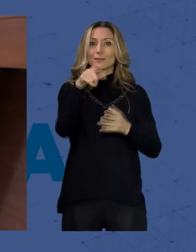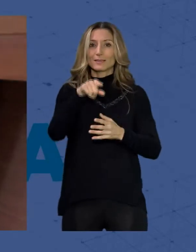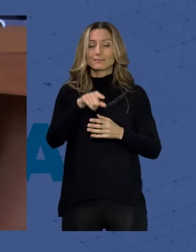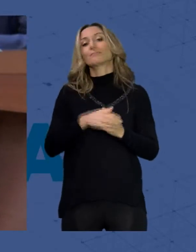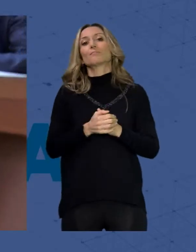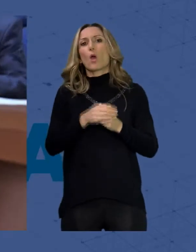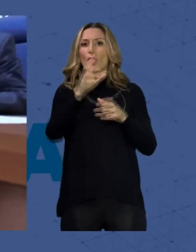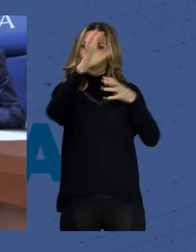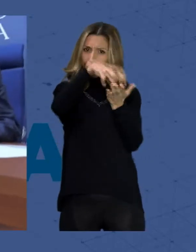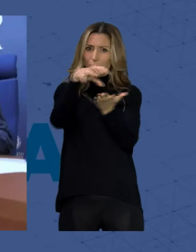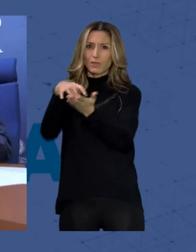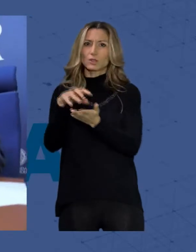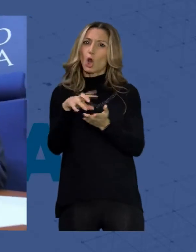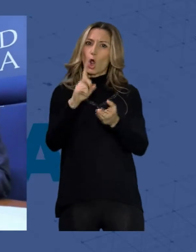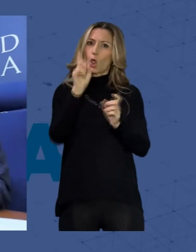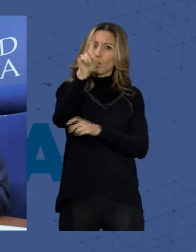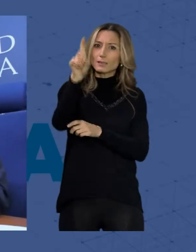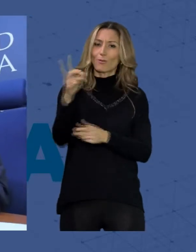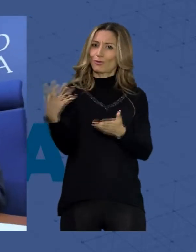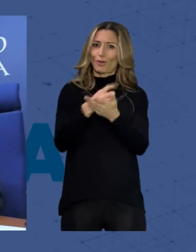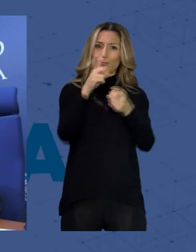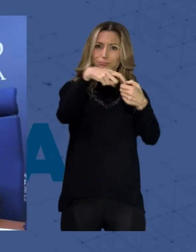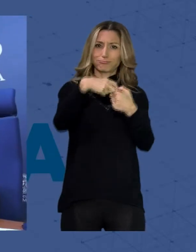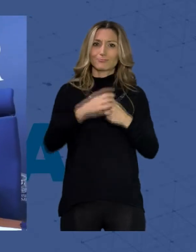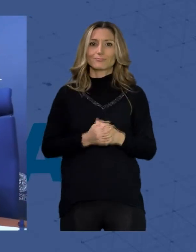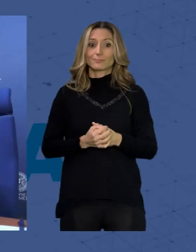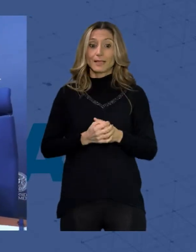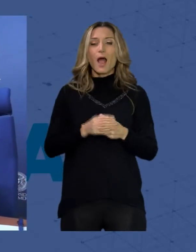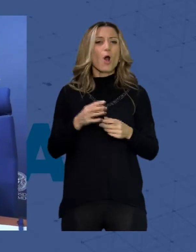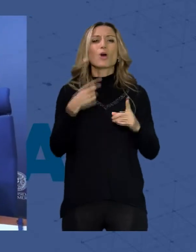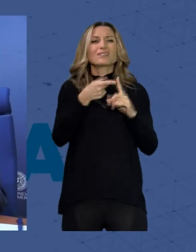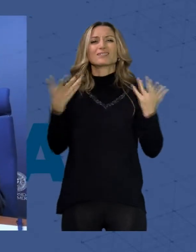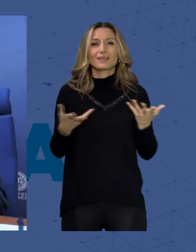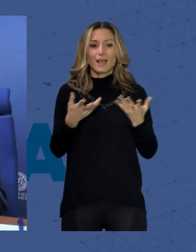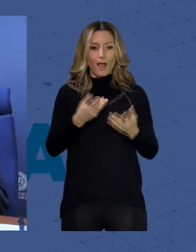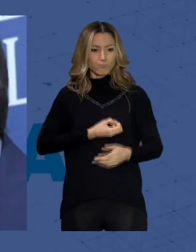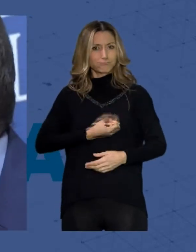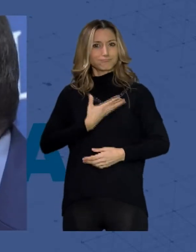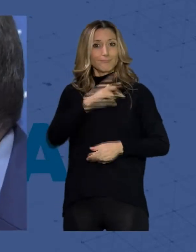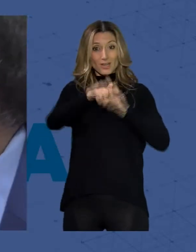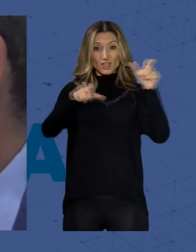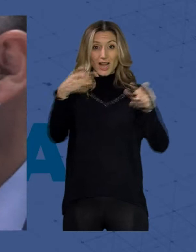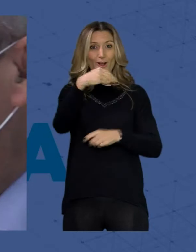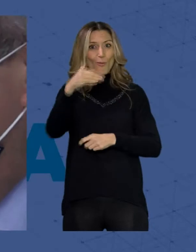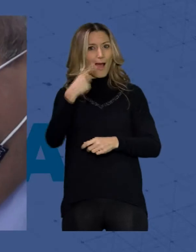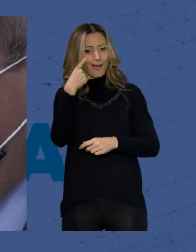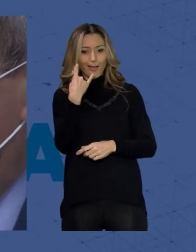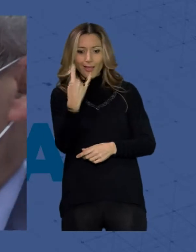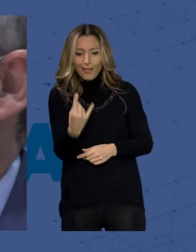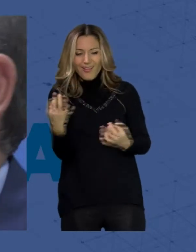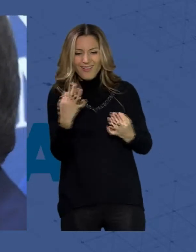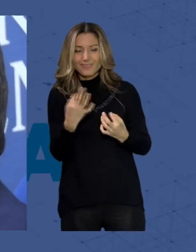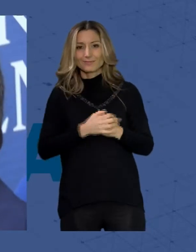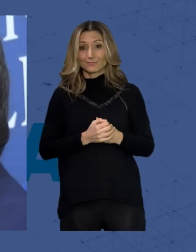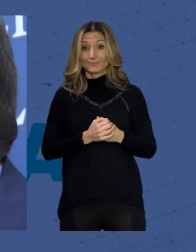inscritos. La idea es hacer más asequible la ciencia y despertar posibles vocaciones entre los más jóvenes. En la